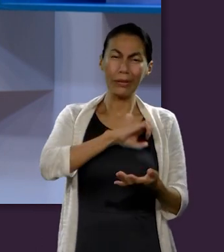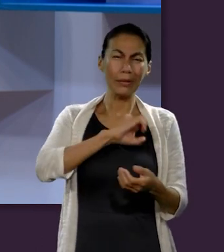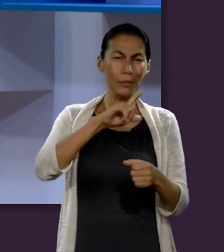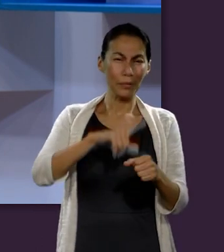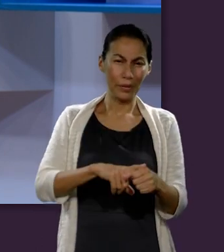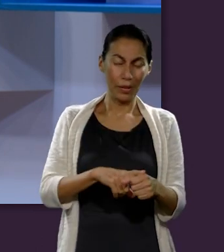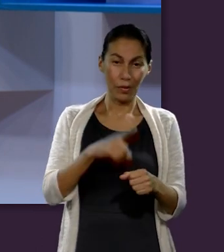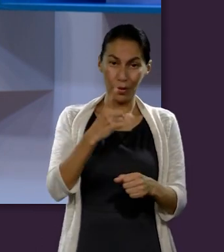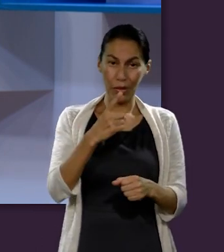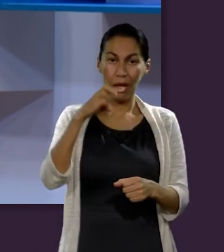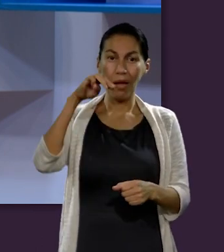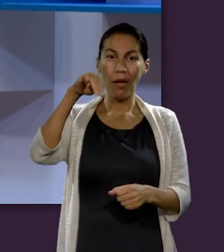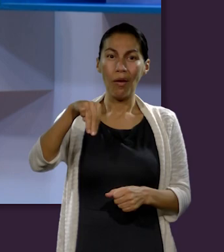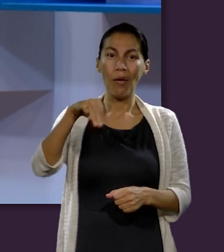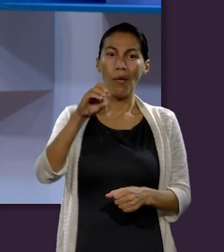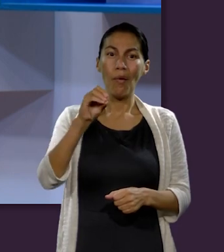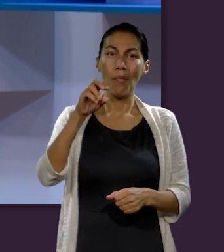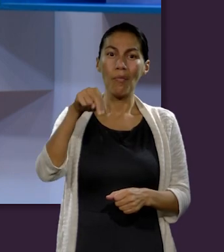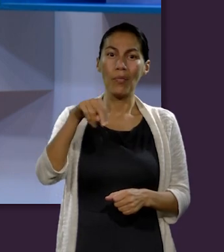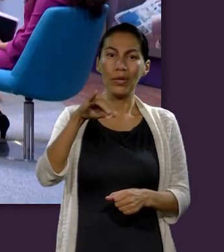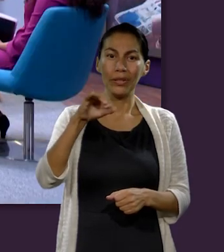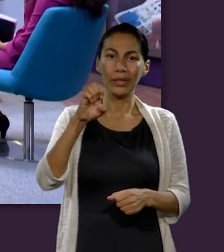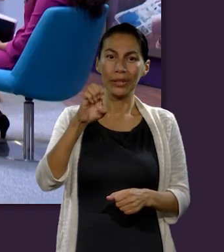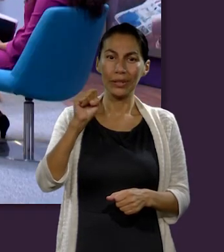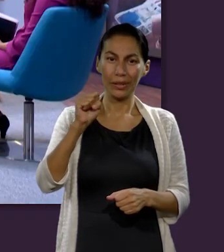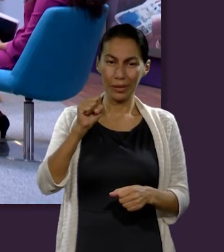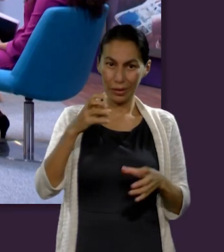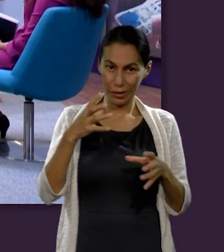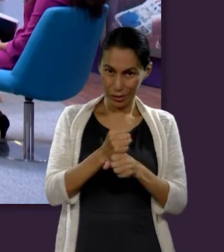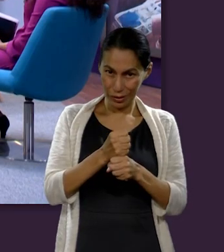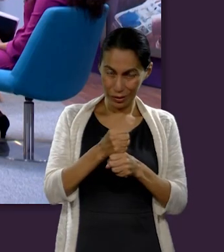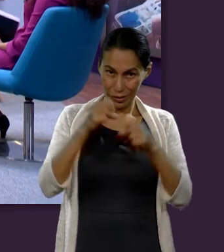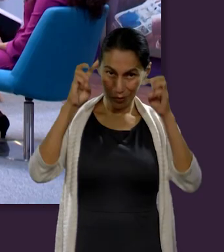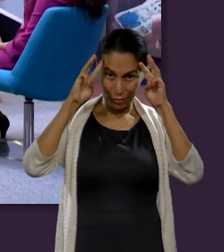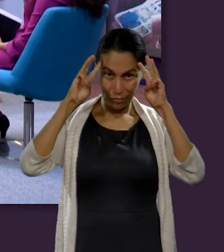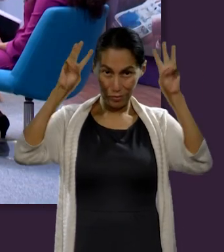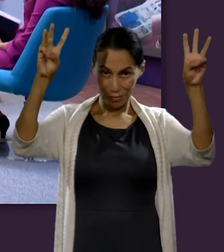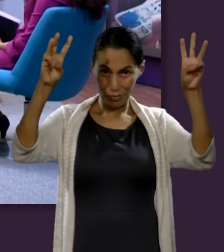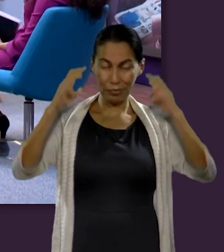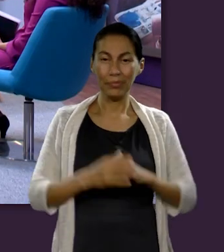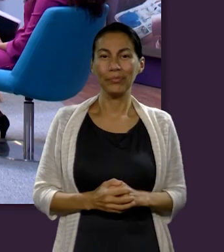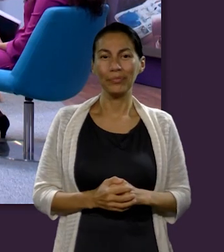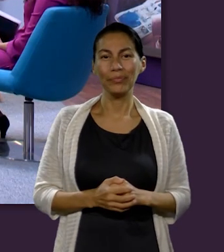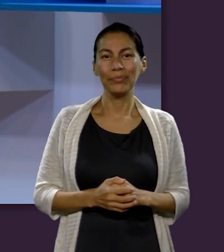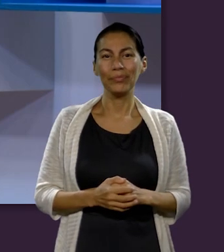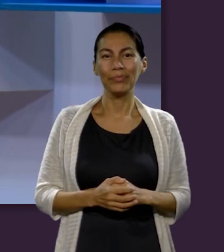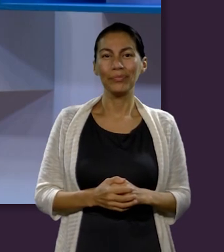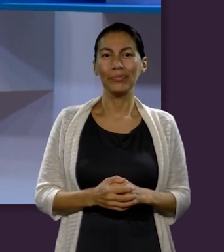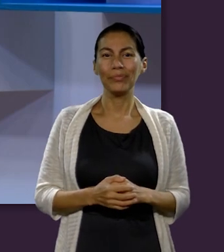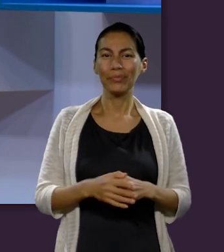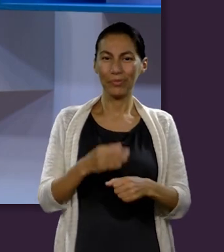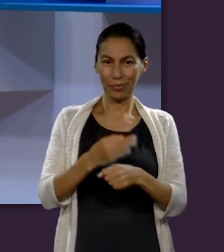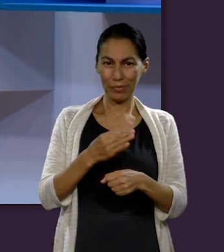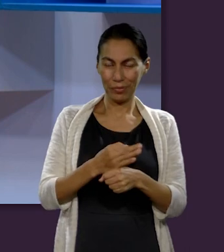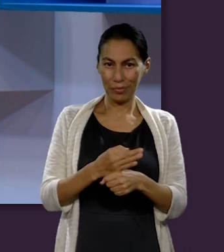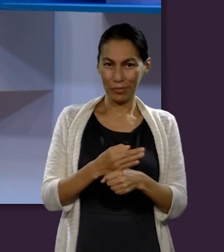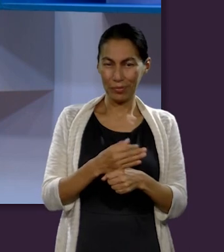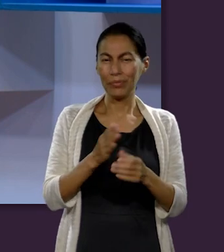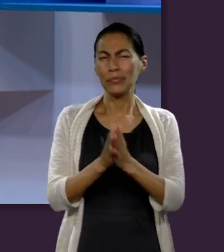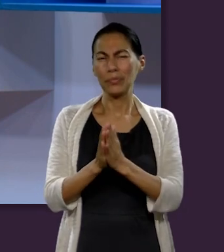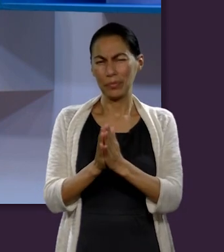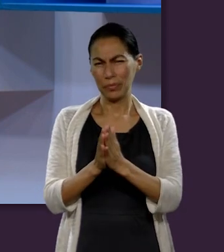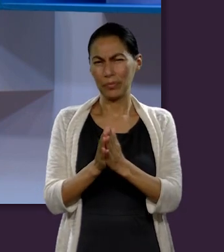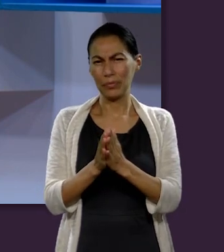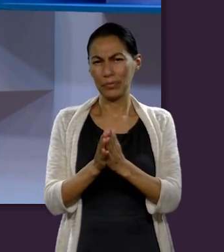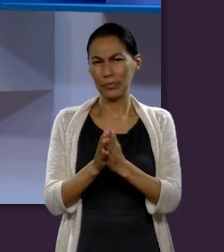Es la resurrección de Moisés. Por favor, comparte con nosotros, comparte con nuestros amigos algo